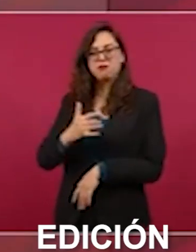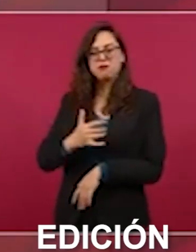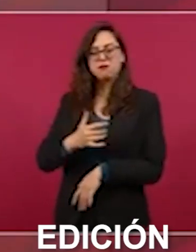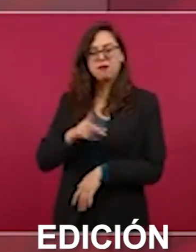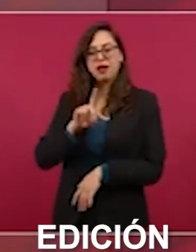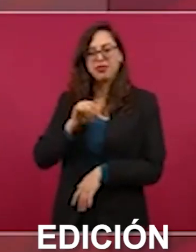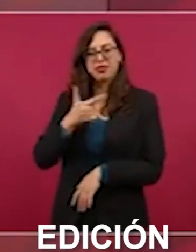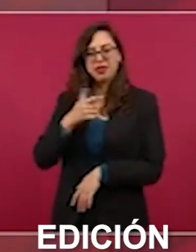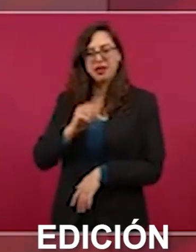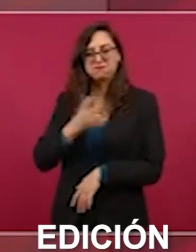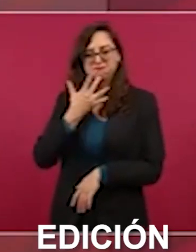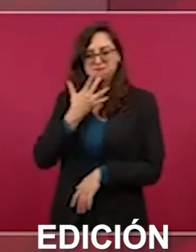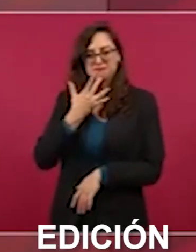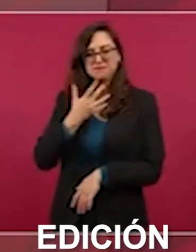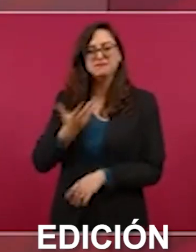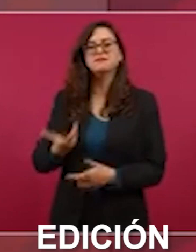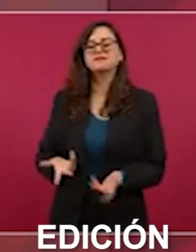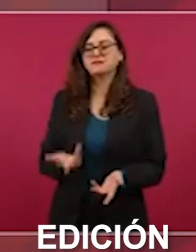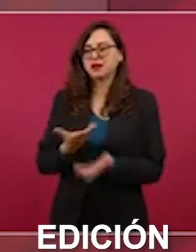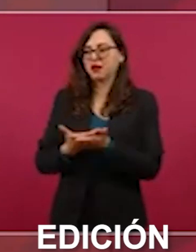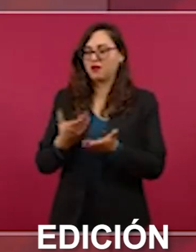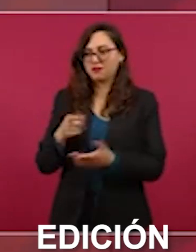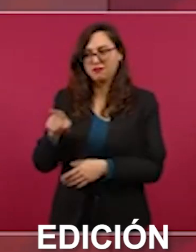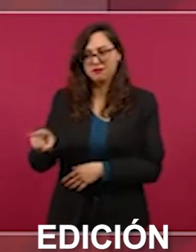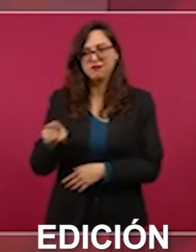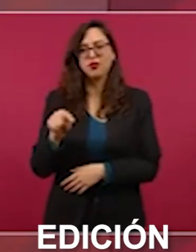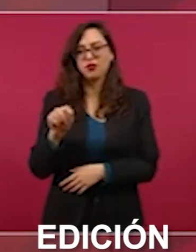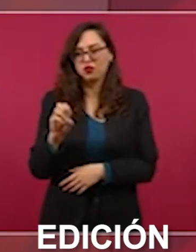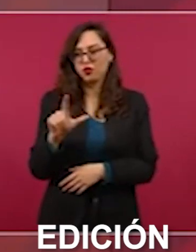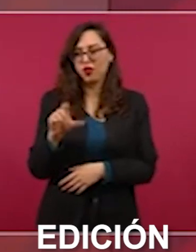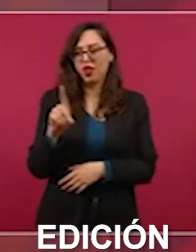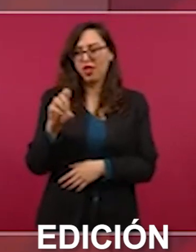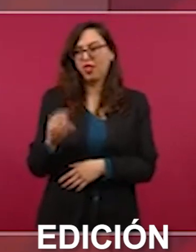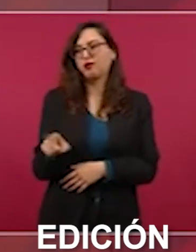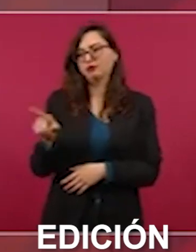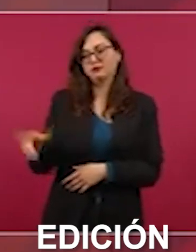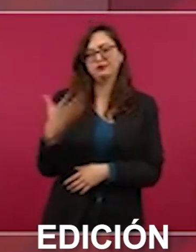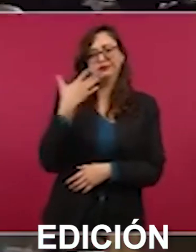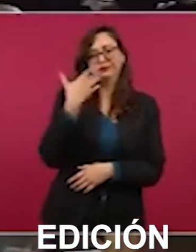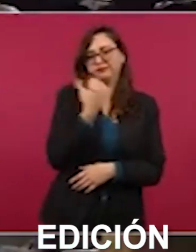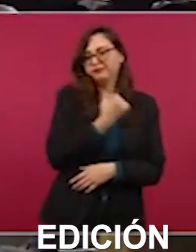alumno amigo